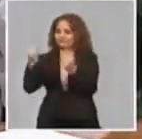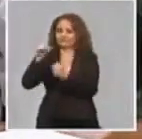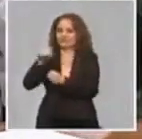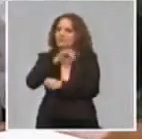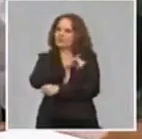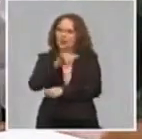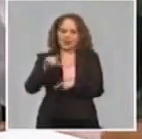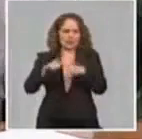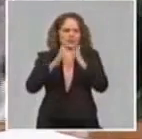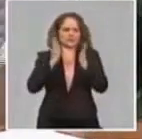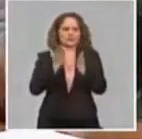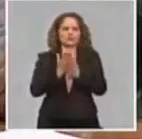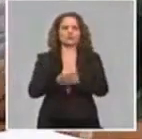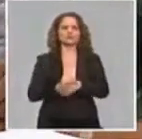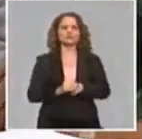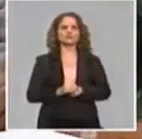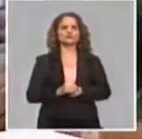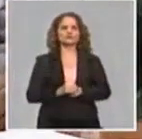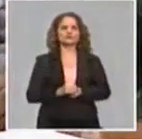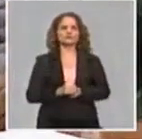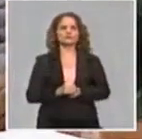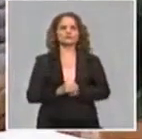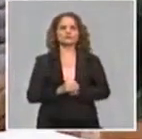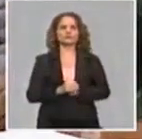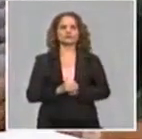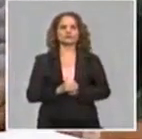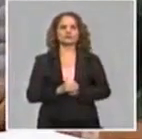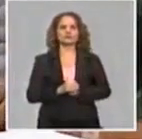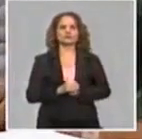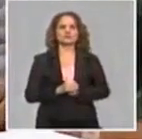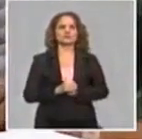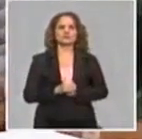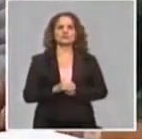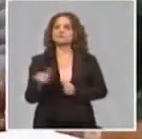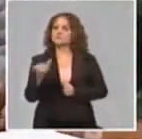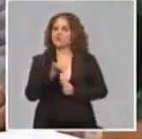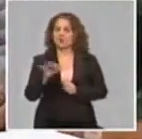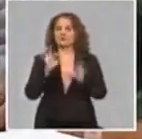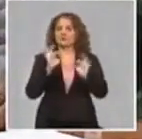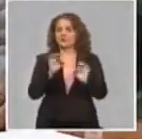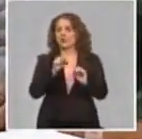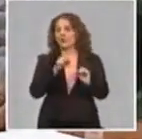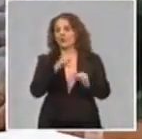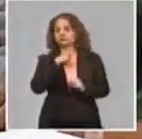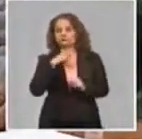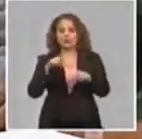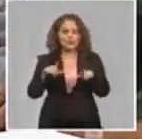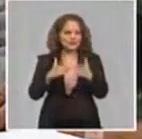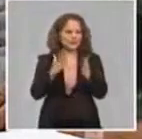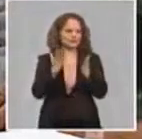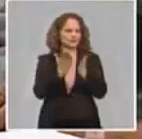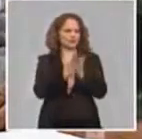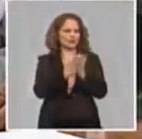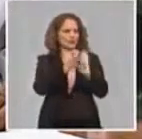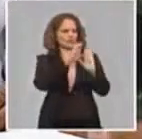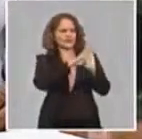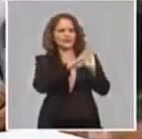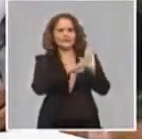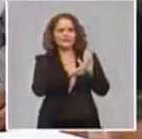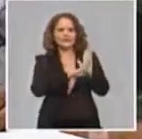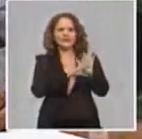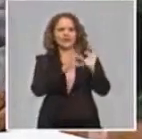los programas priorizados, como los programas alimentarios, el programa hidráulico, que se va a explicar aquí posteriormente,